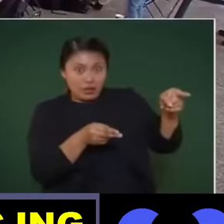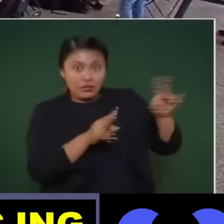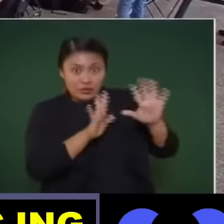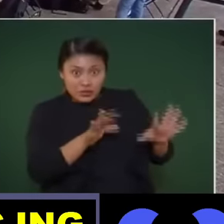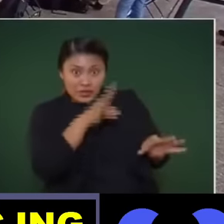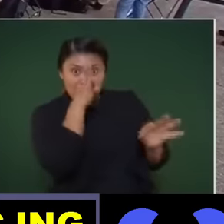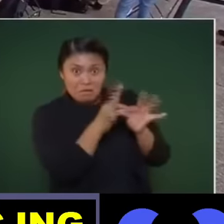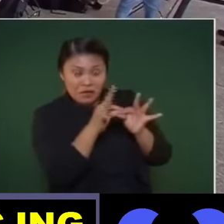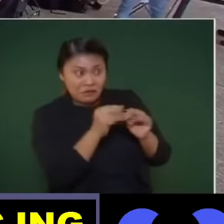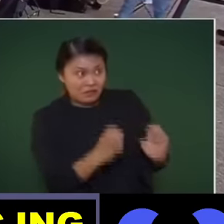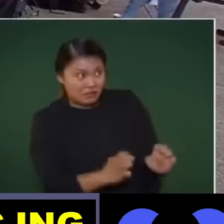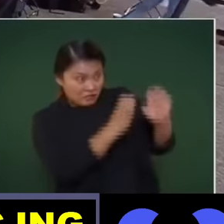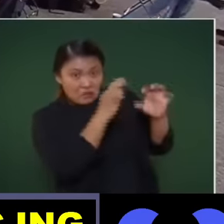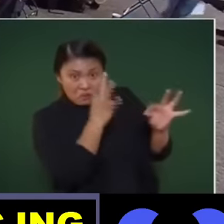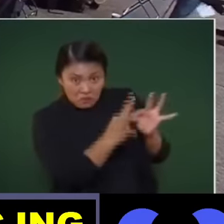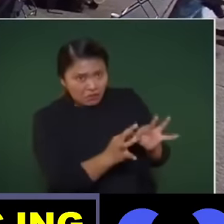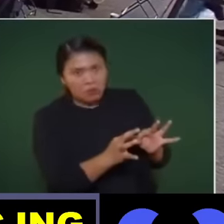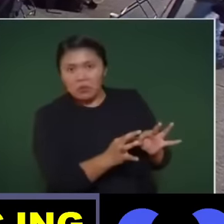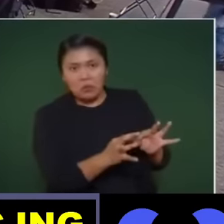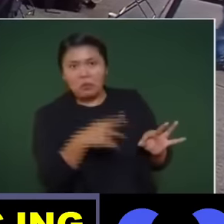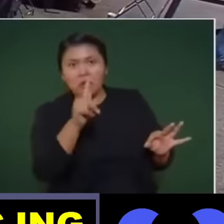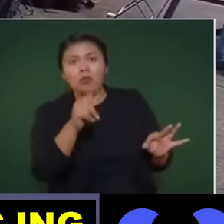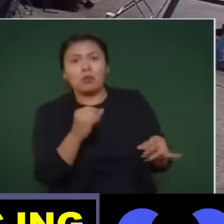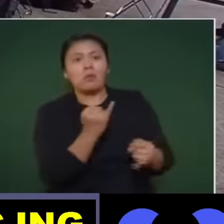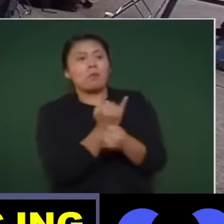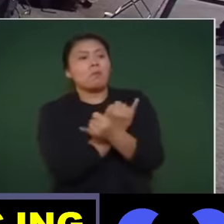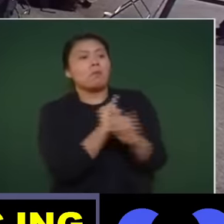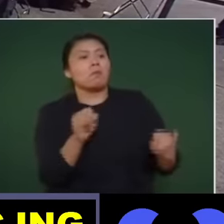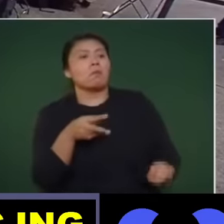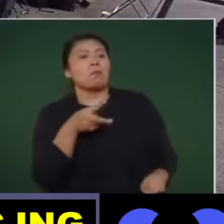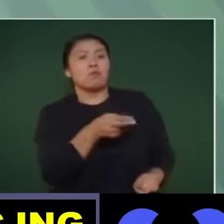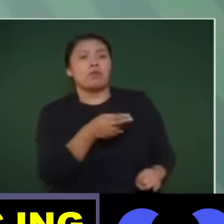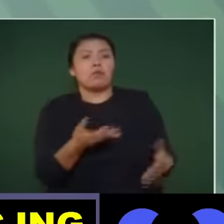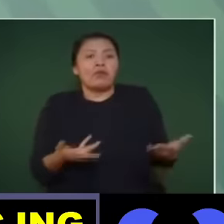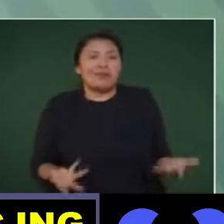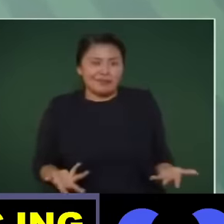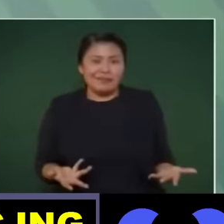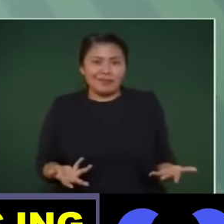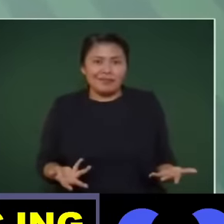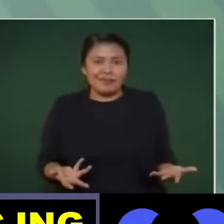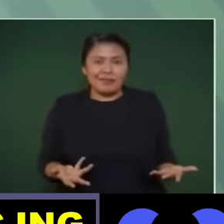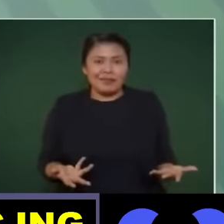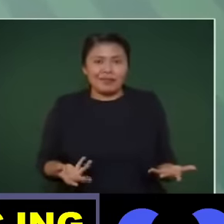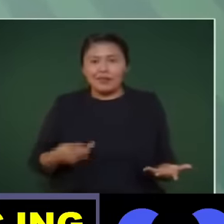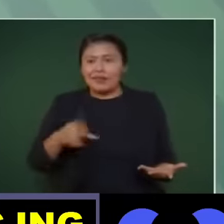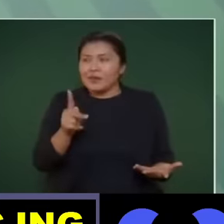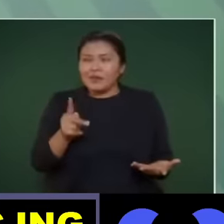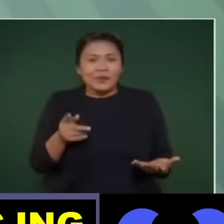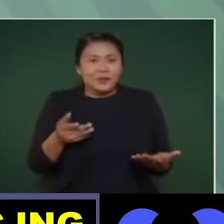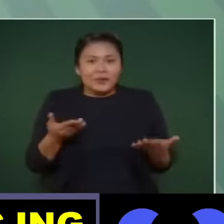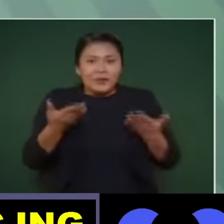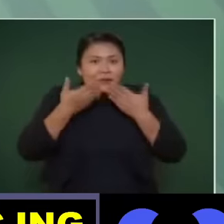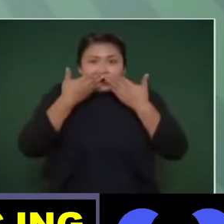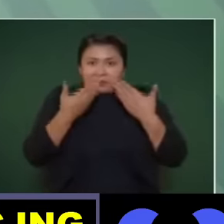concluido y mucho menos con la integración de los